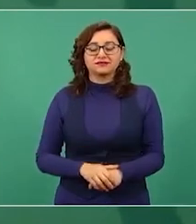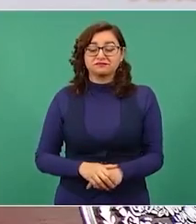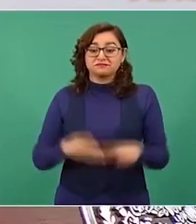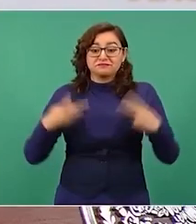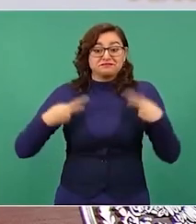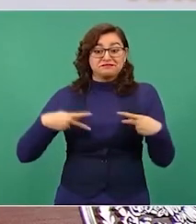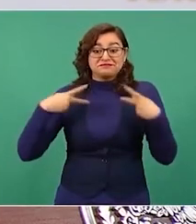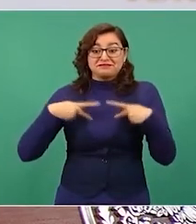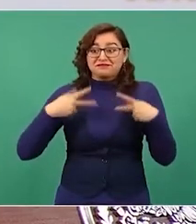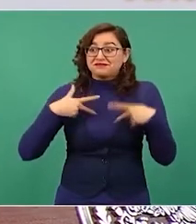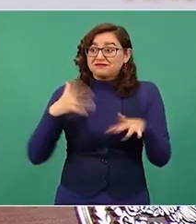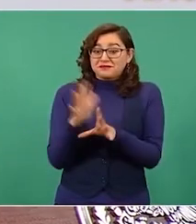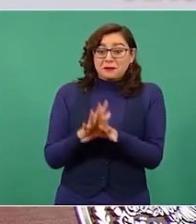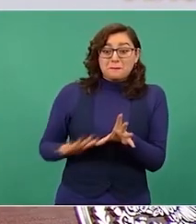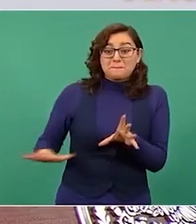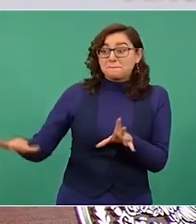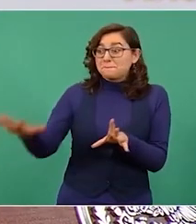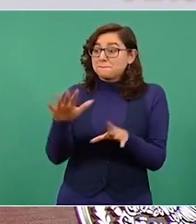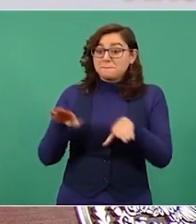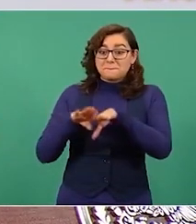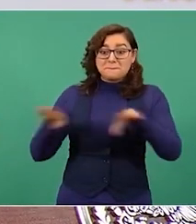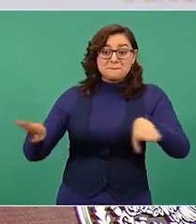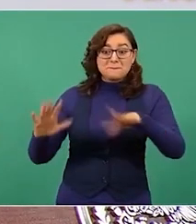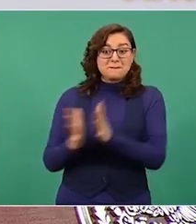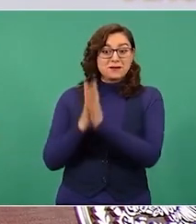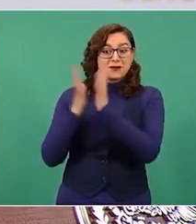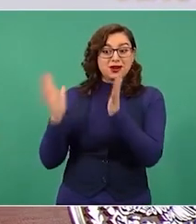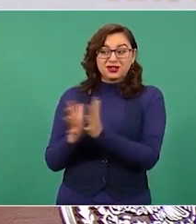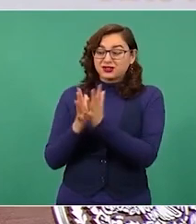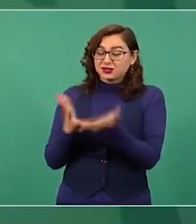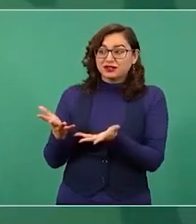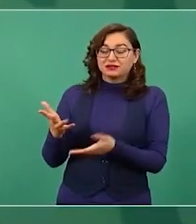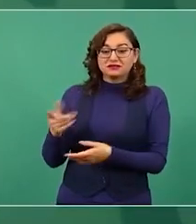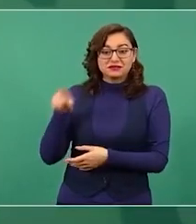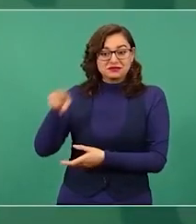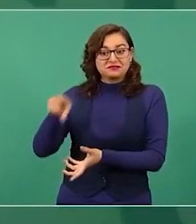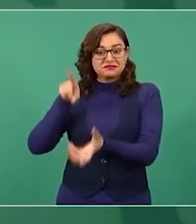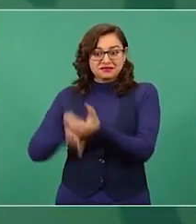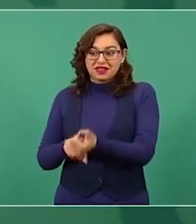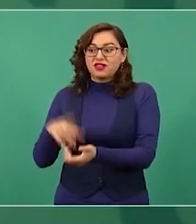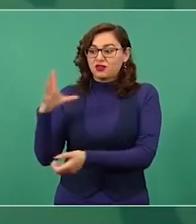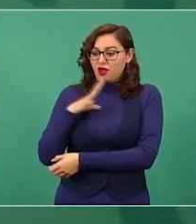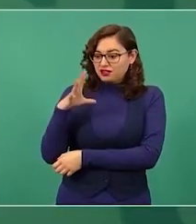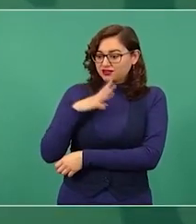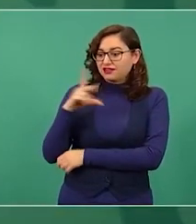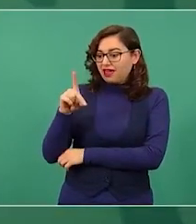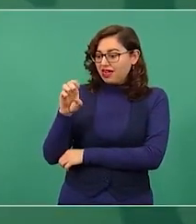los aparatos